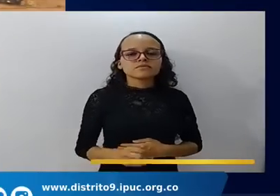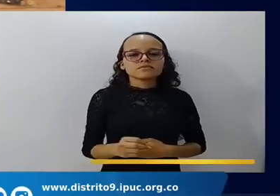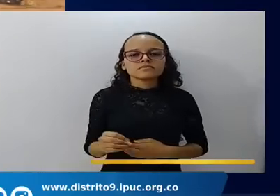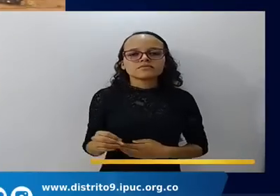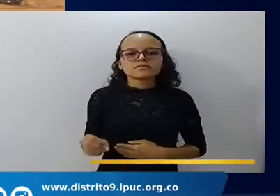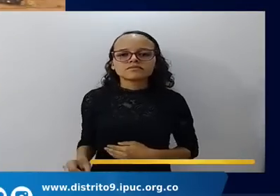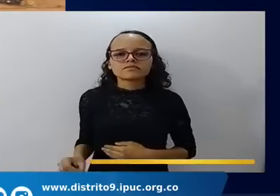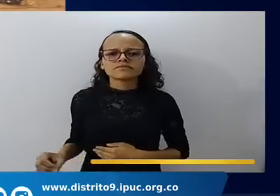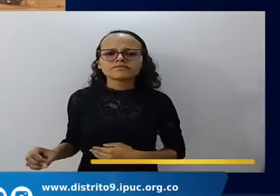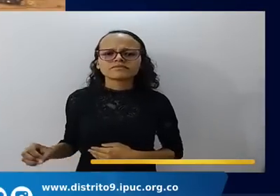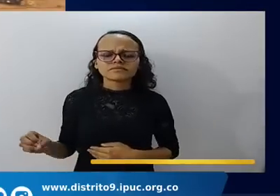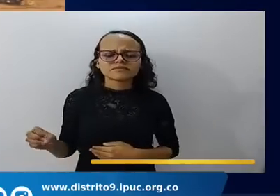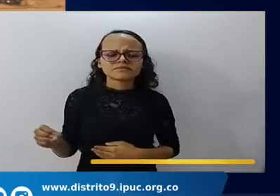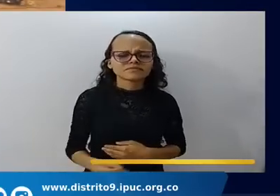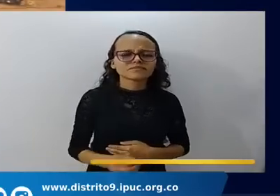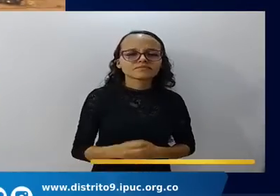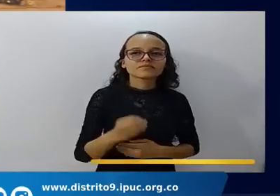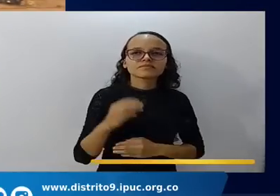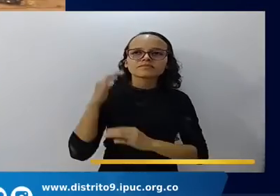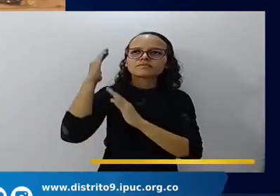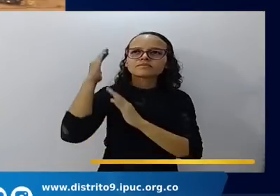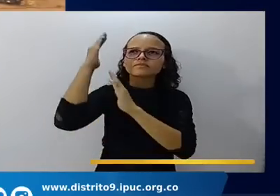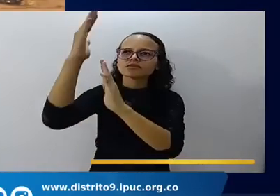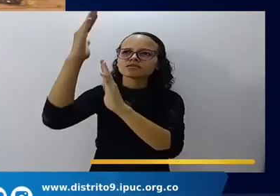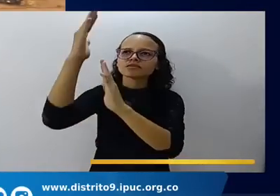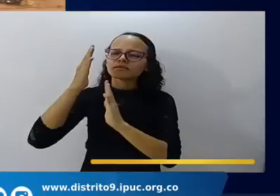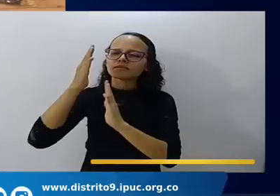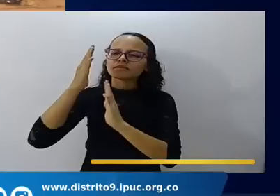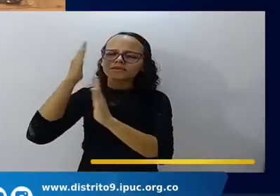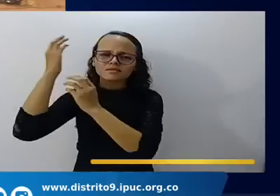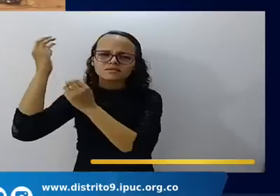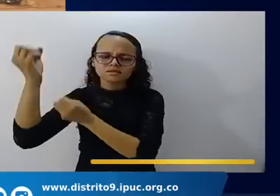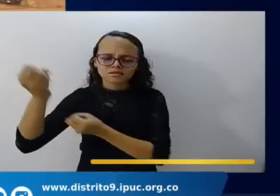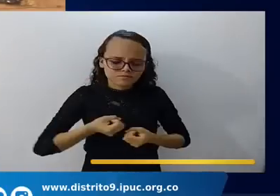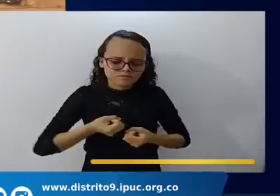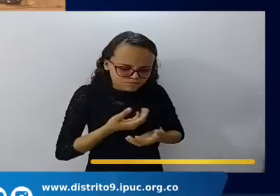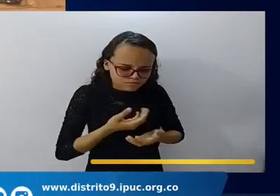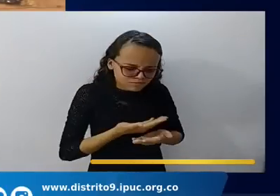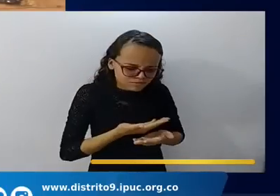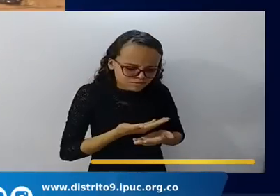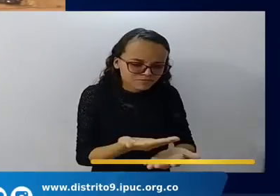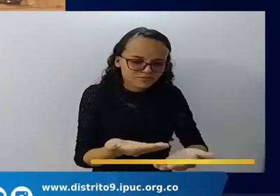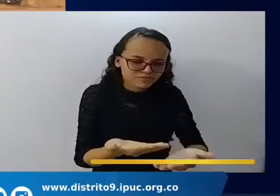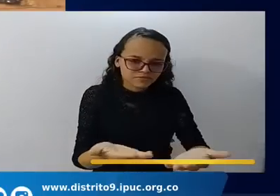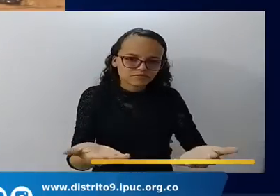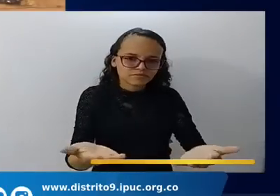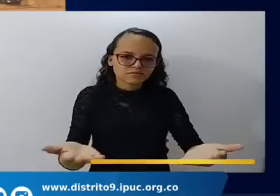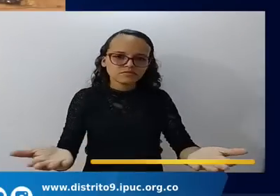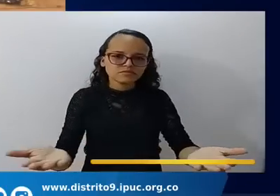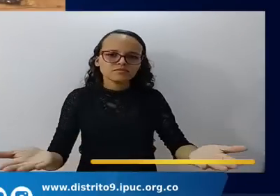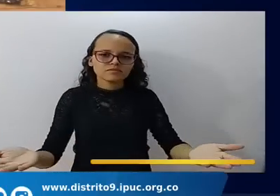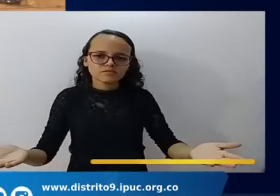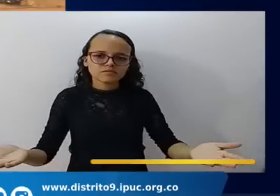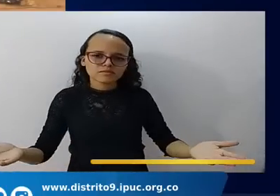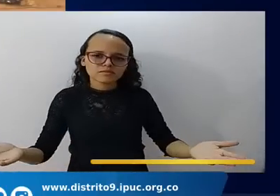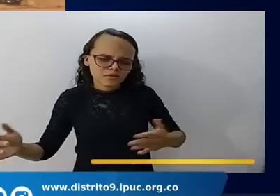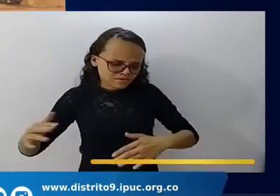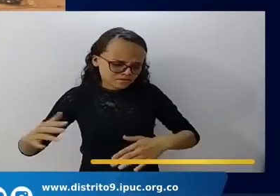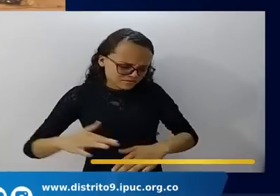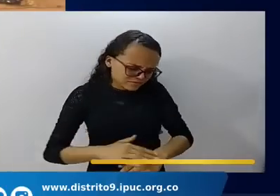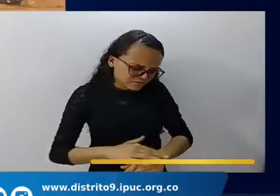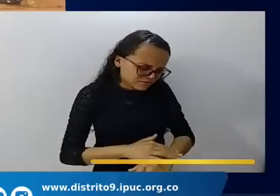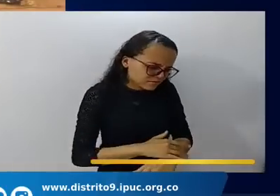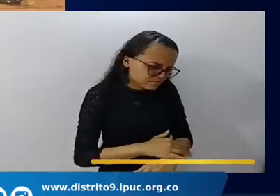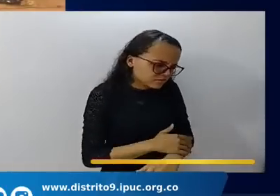Puedo sentir que estás aquí Que